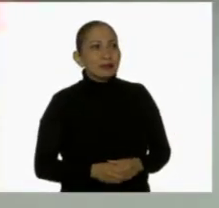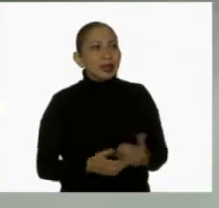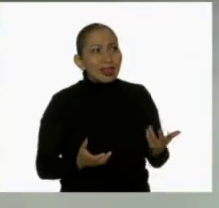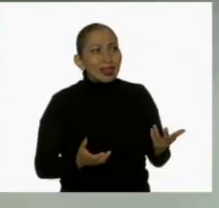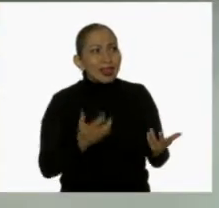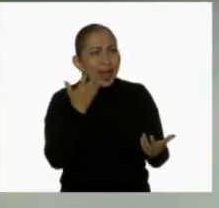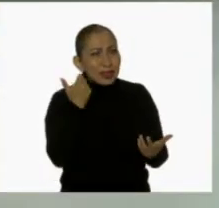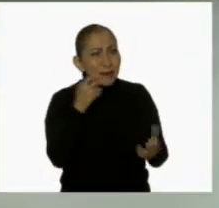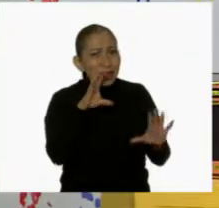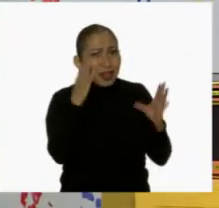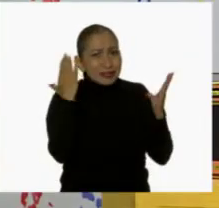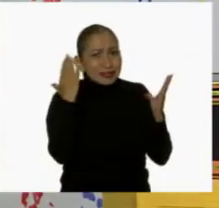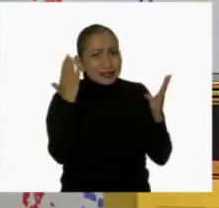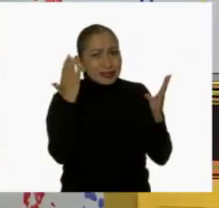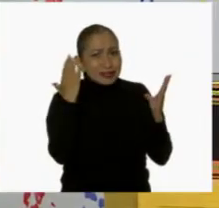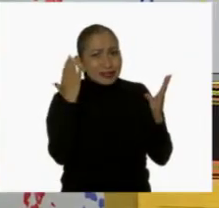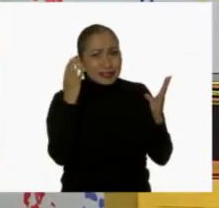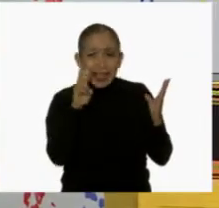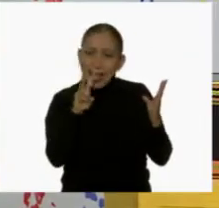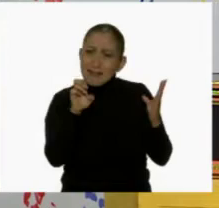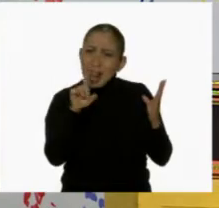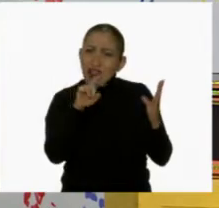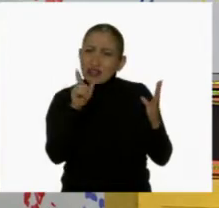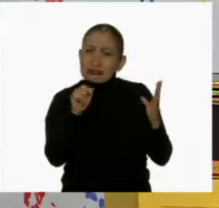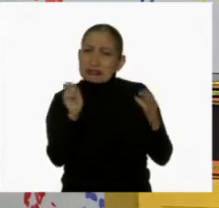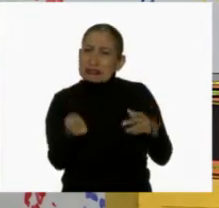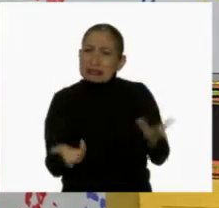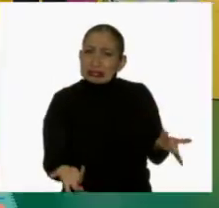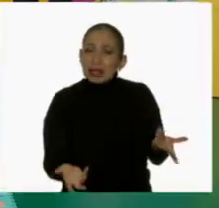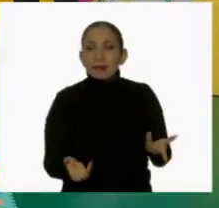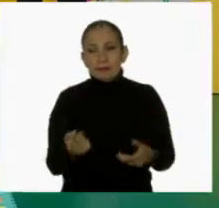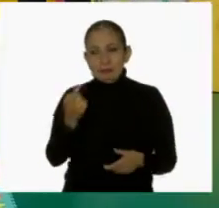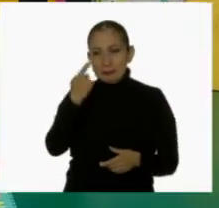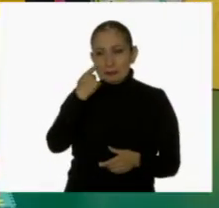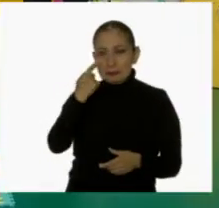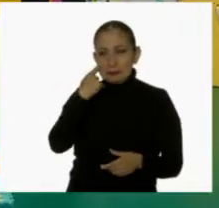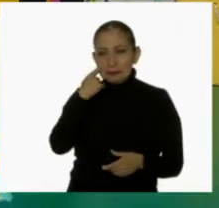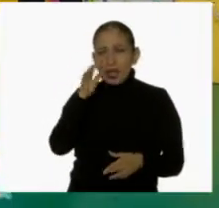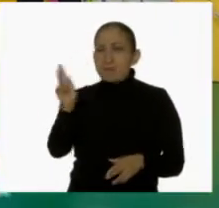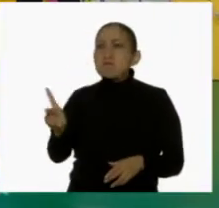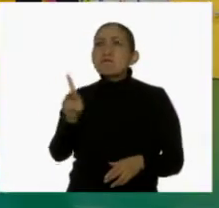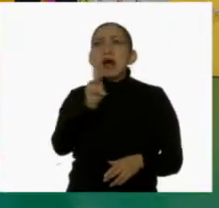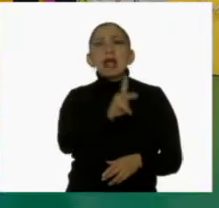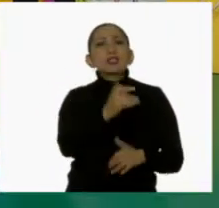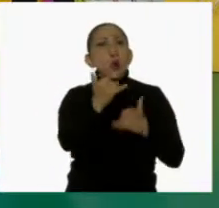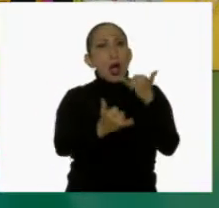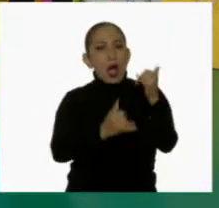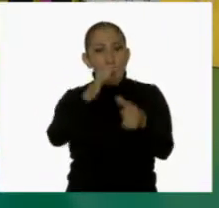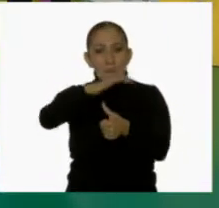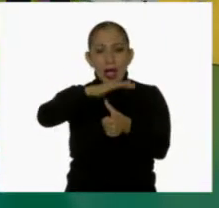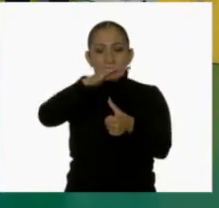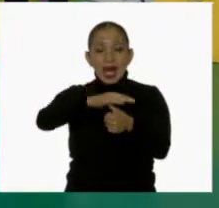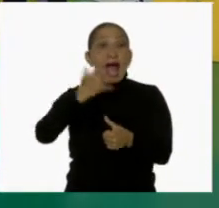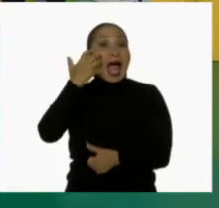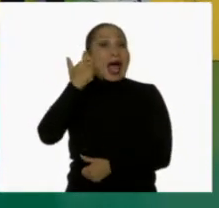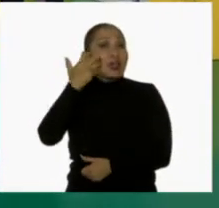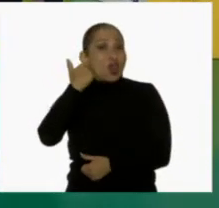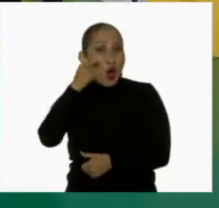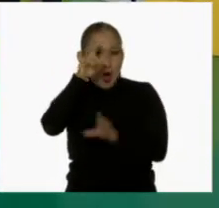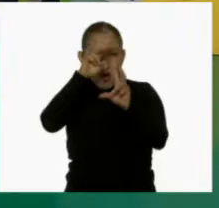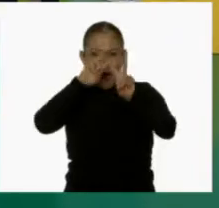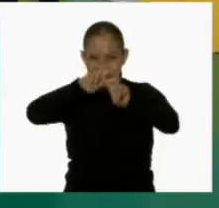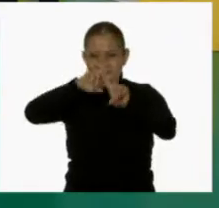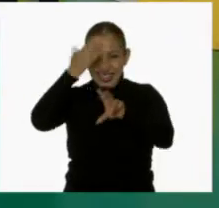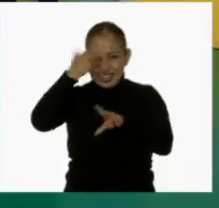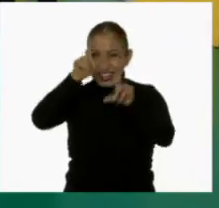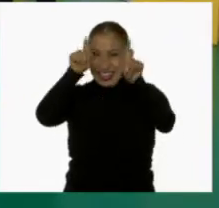¿Gato Veloz? ¿Gato Veloz? ¿Y qué es eso? Es algo muy parecido al juego de mesa llamado Gato. ¿En casa lo